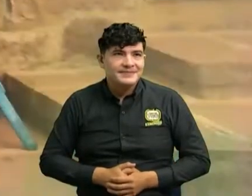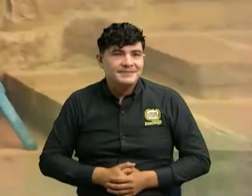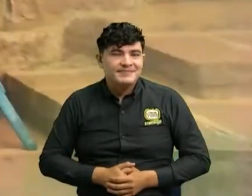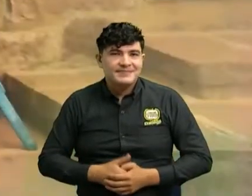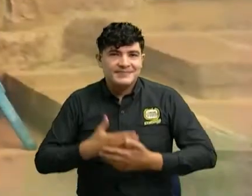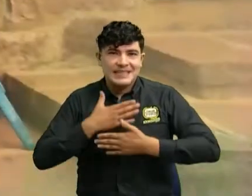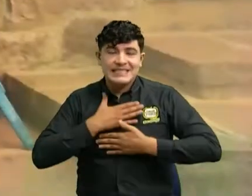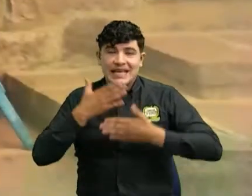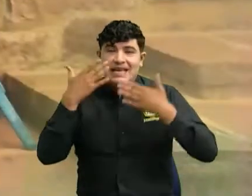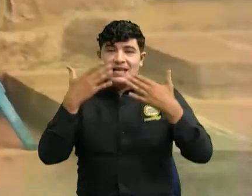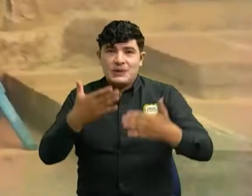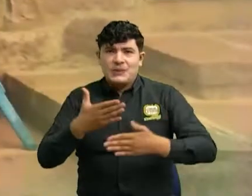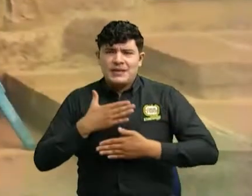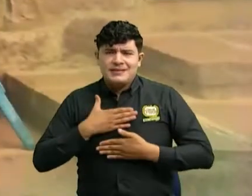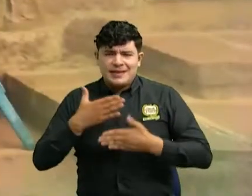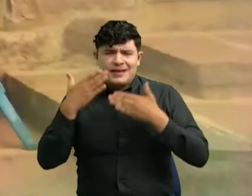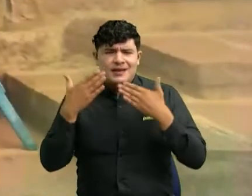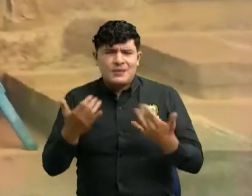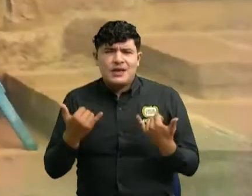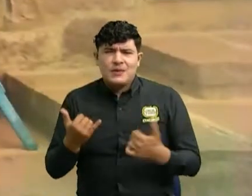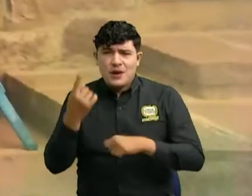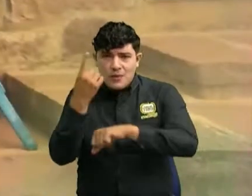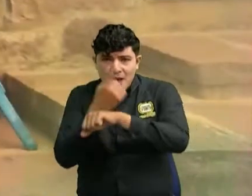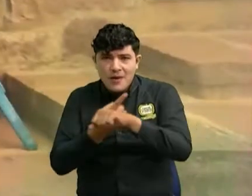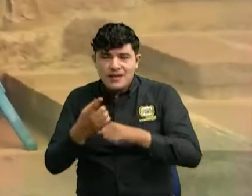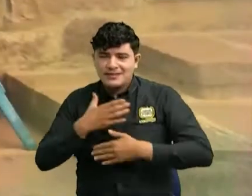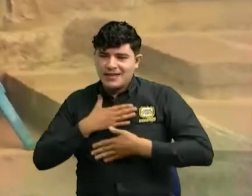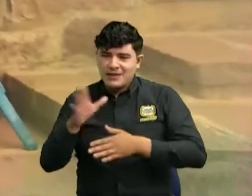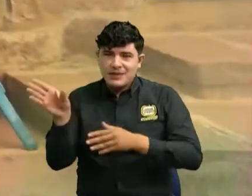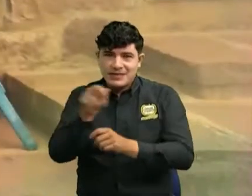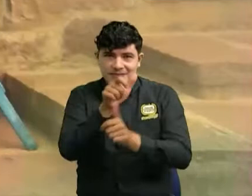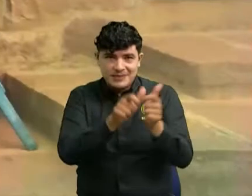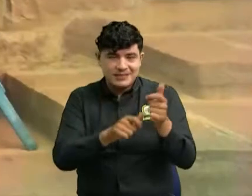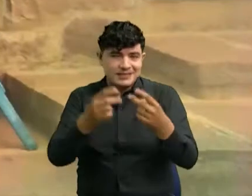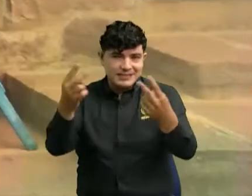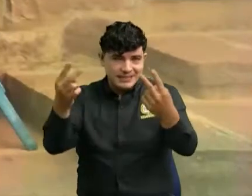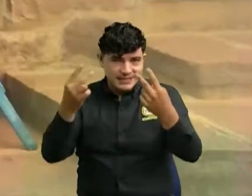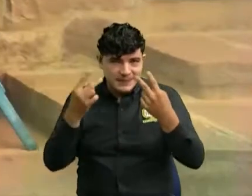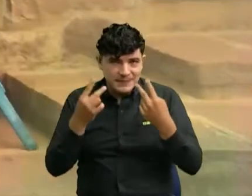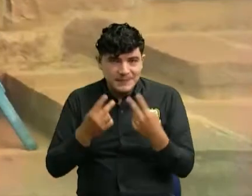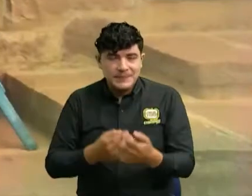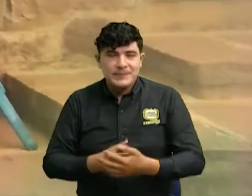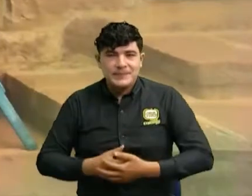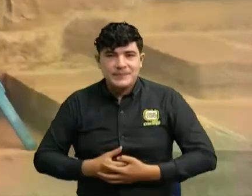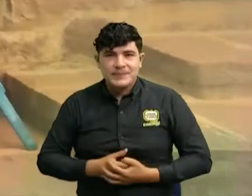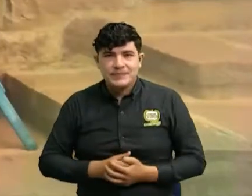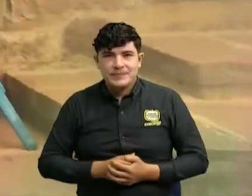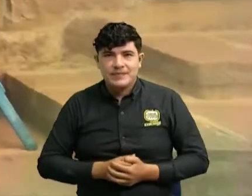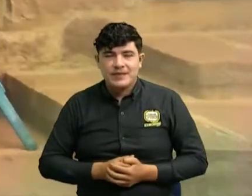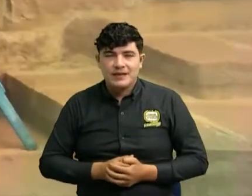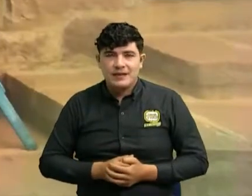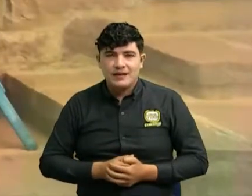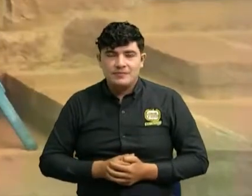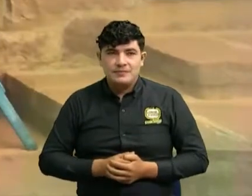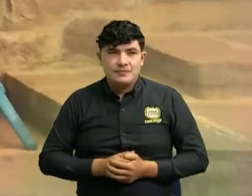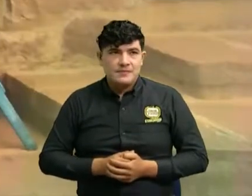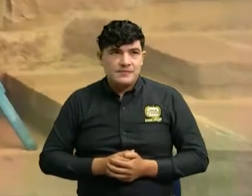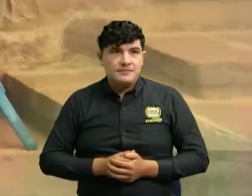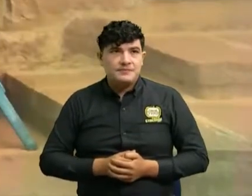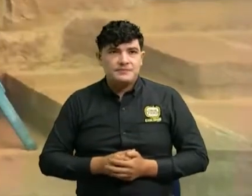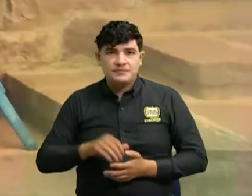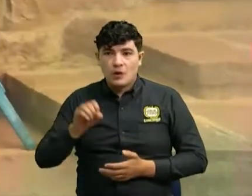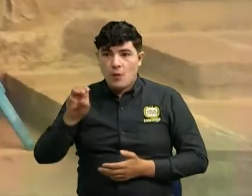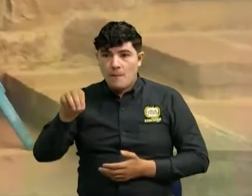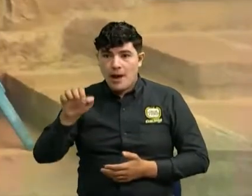saludamos muy cordialmente en esta hora a todos los internautas que se conectan hoy y todos los días tenemos a